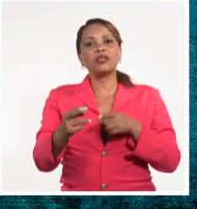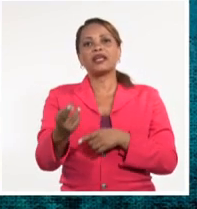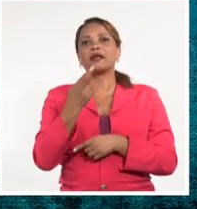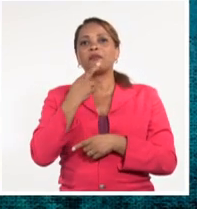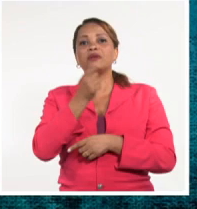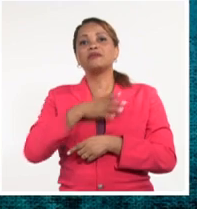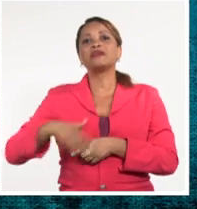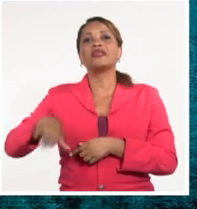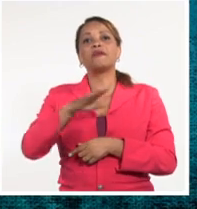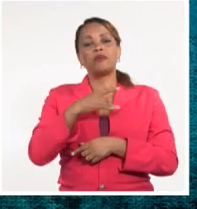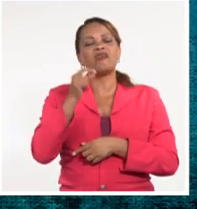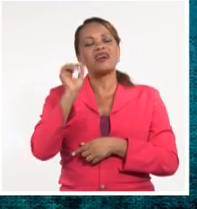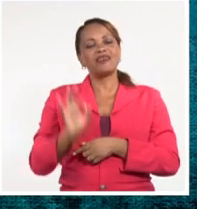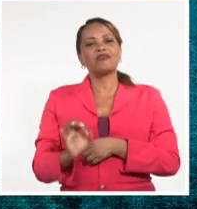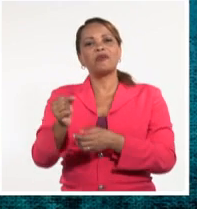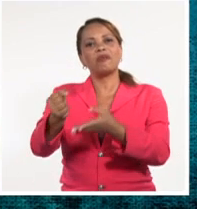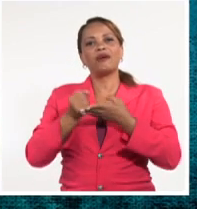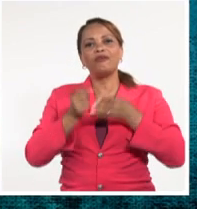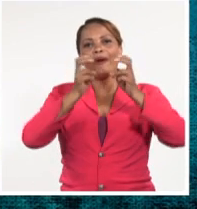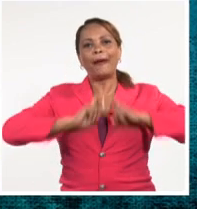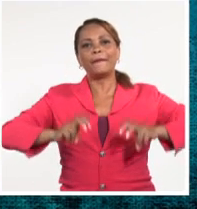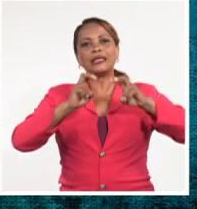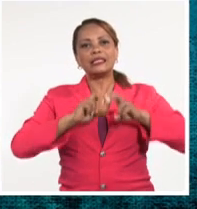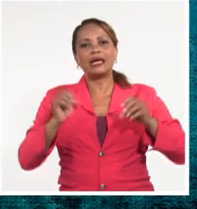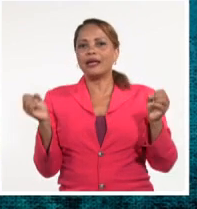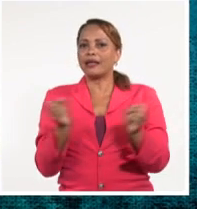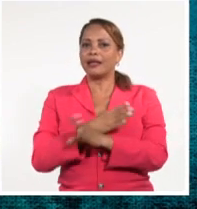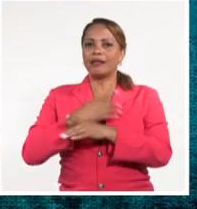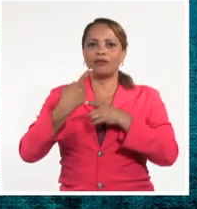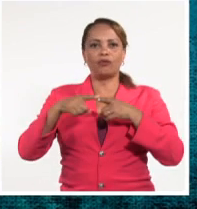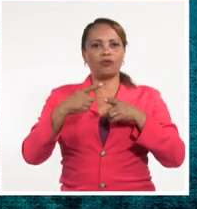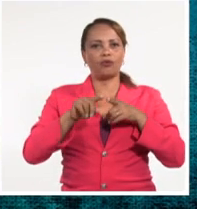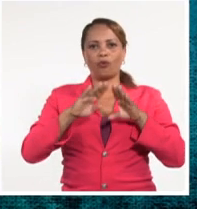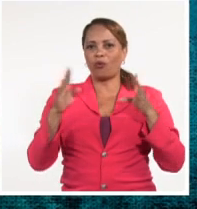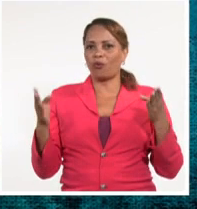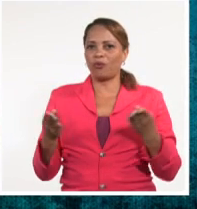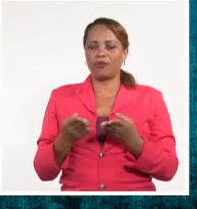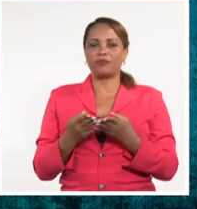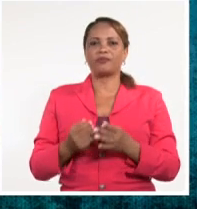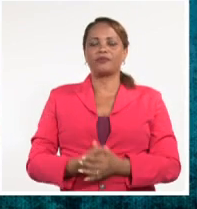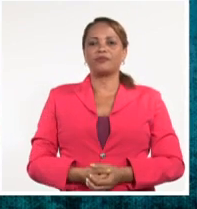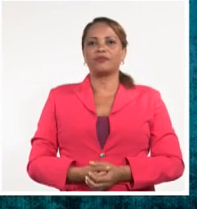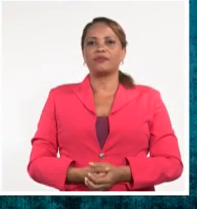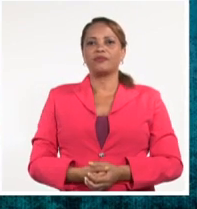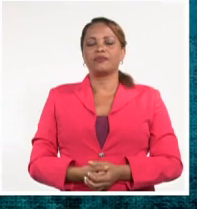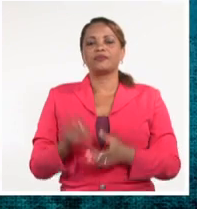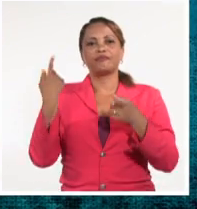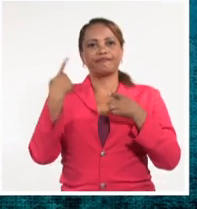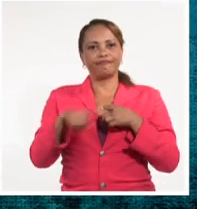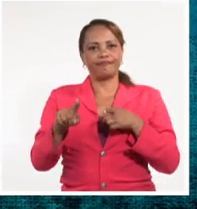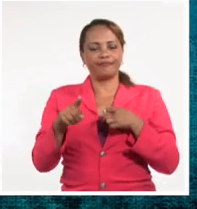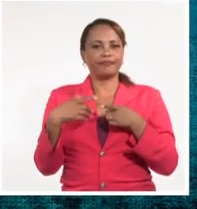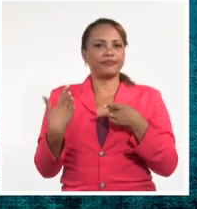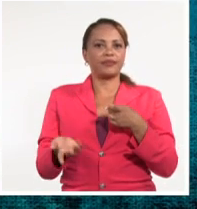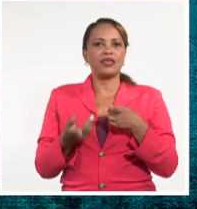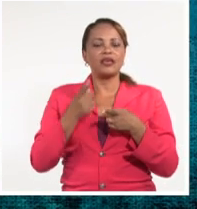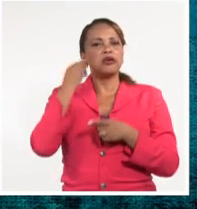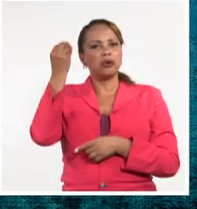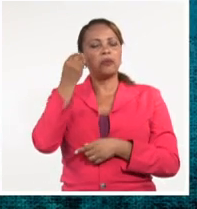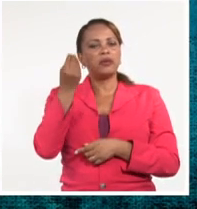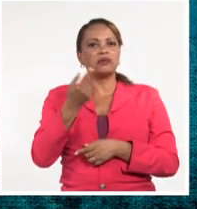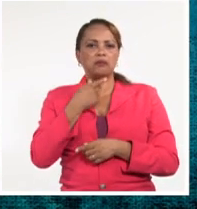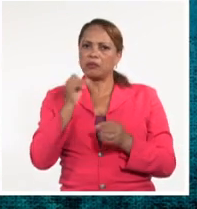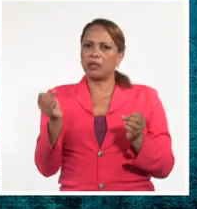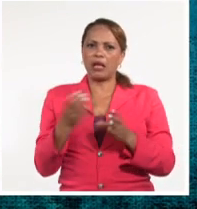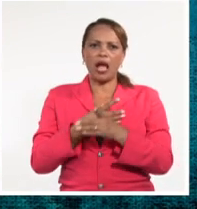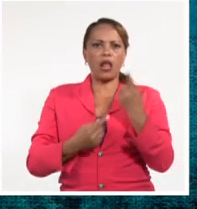popular que permite la investigación y el esclarecimiento de la mayoría de los hechos. Otro denominador común, pienso ahora, bueno, muy